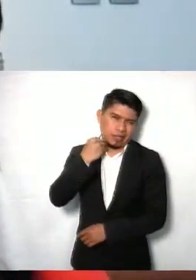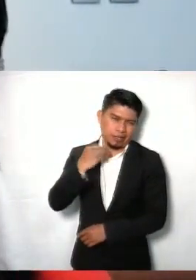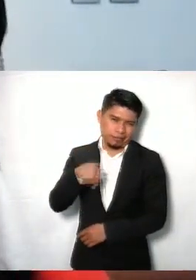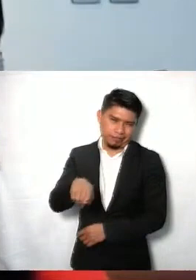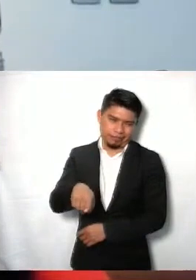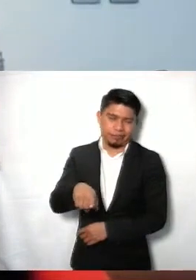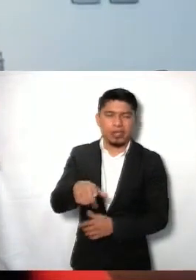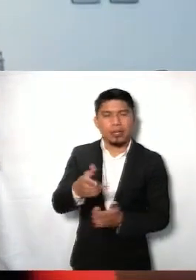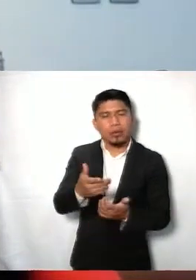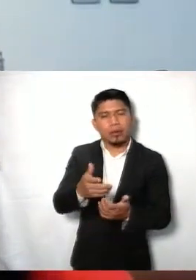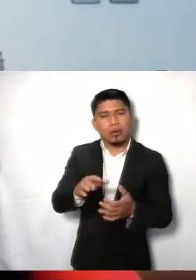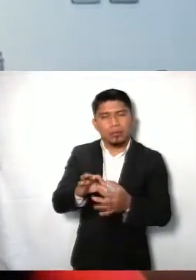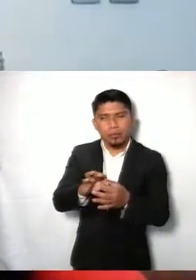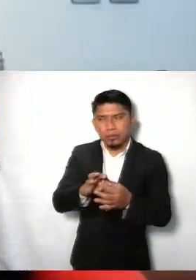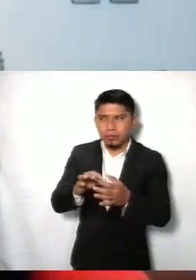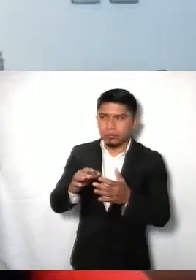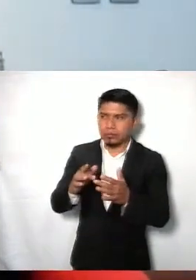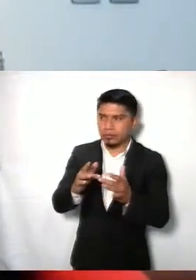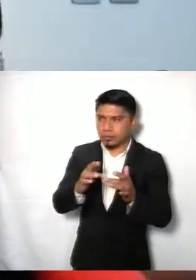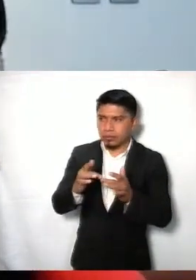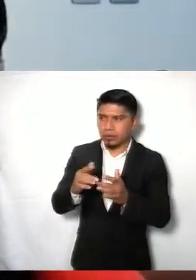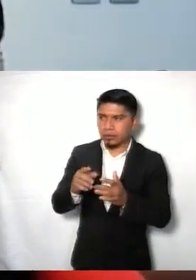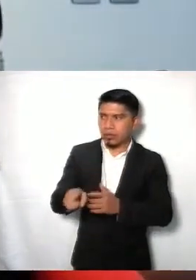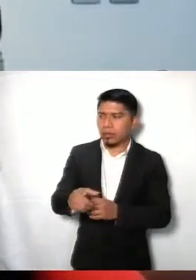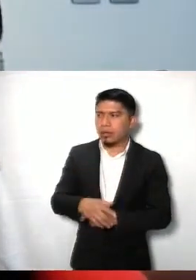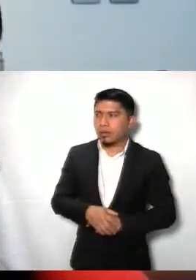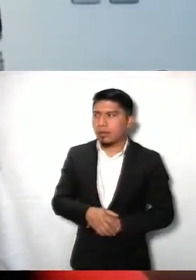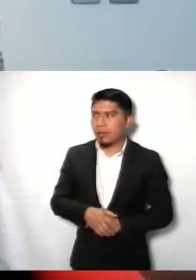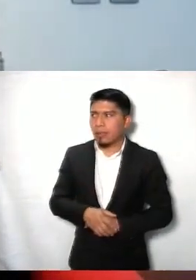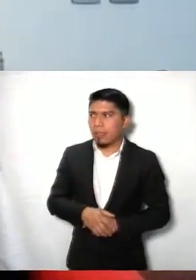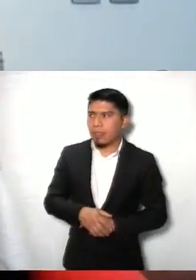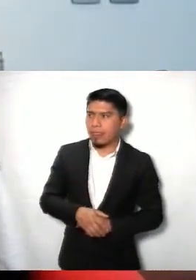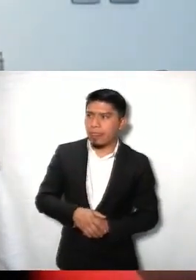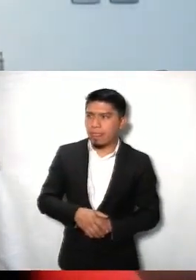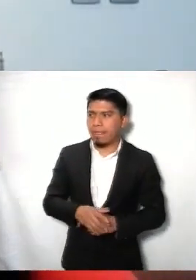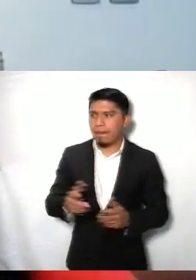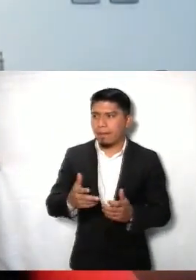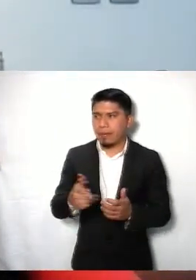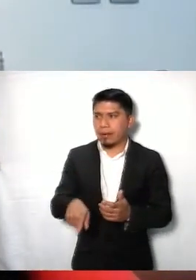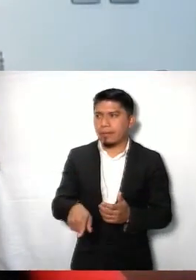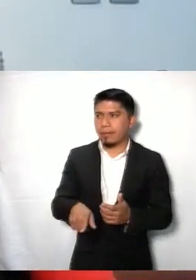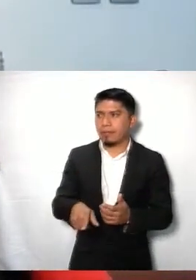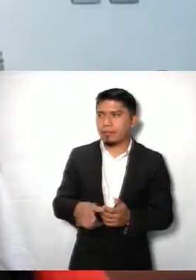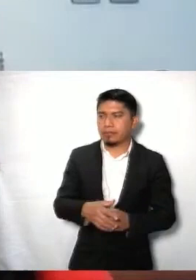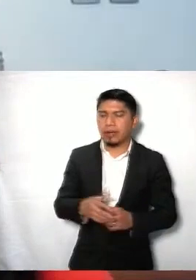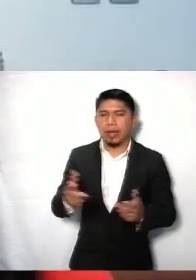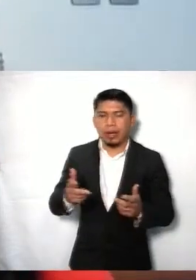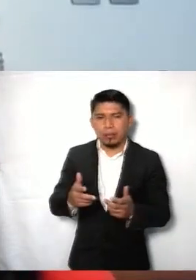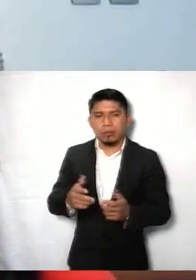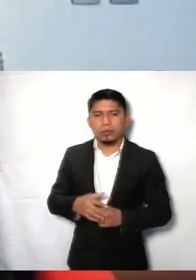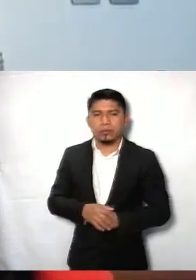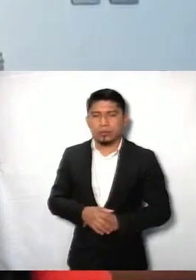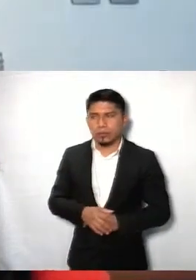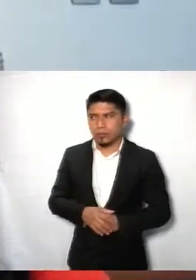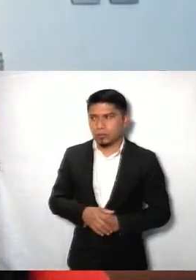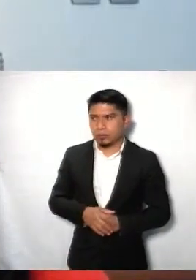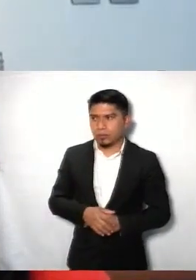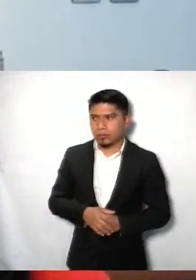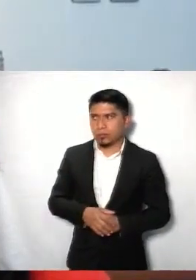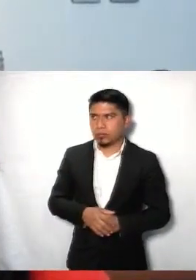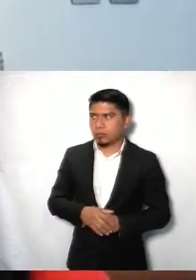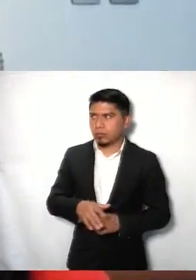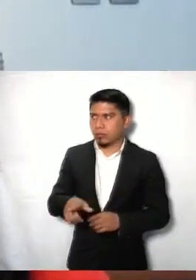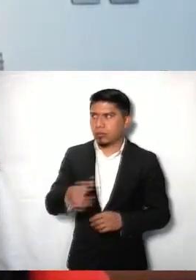aliados permanentes del instituto. Me emociona mucho que con estas jornadas ahora vayamos al encuentro directo con las